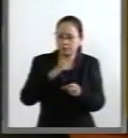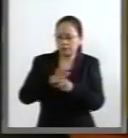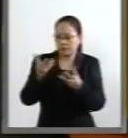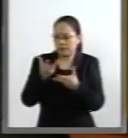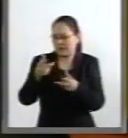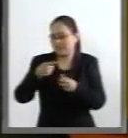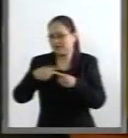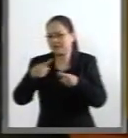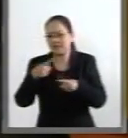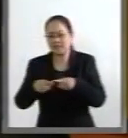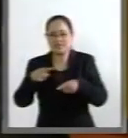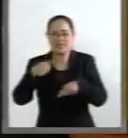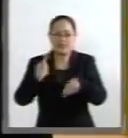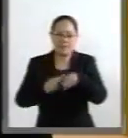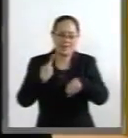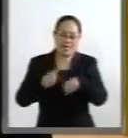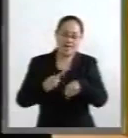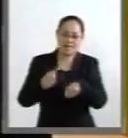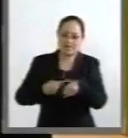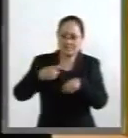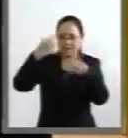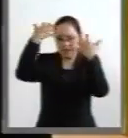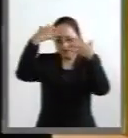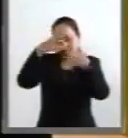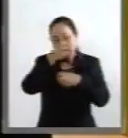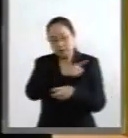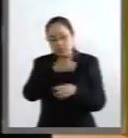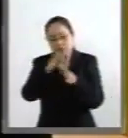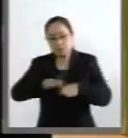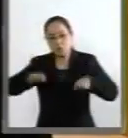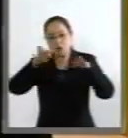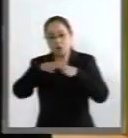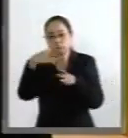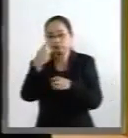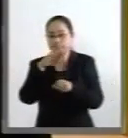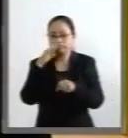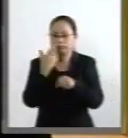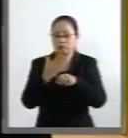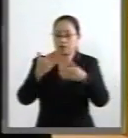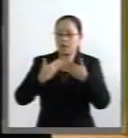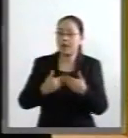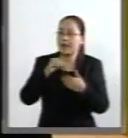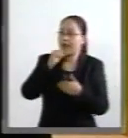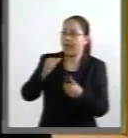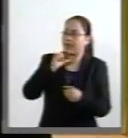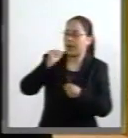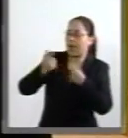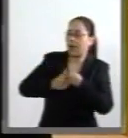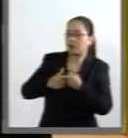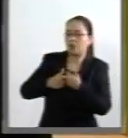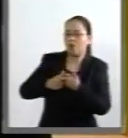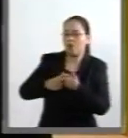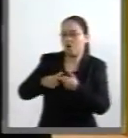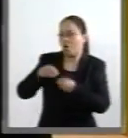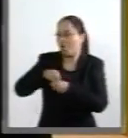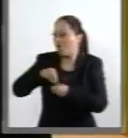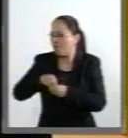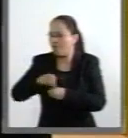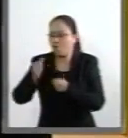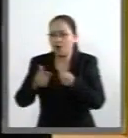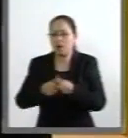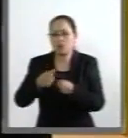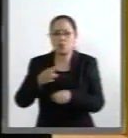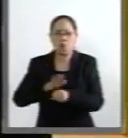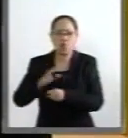de las enfermedades cerebrales. Además, no puede abrirse ninguna ventana a la opacidad por los altos